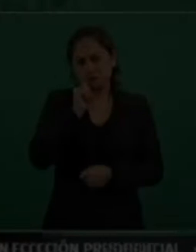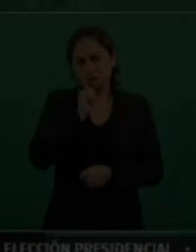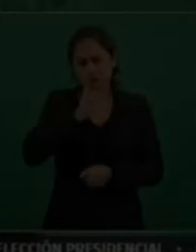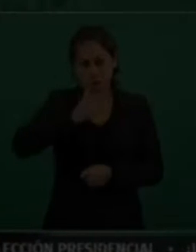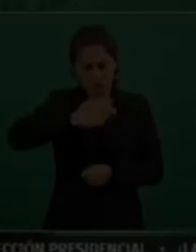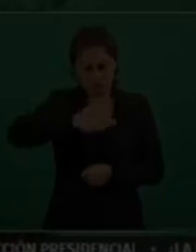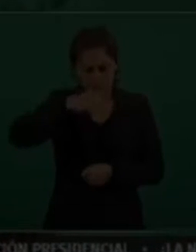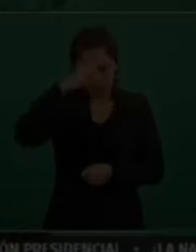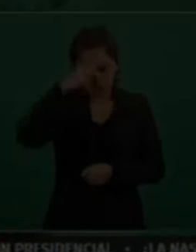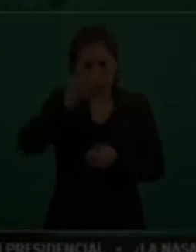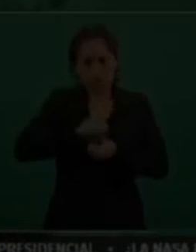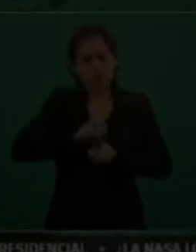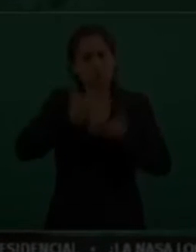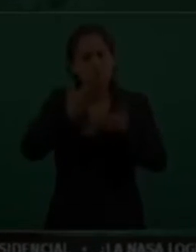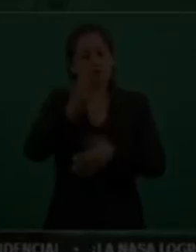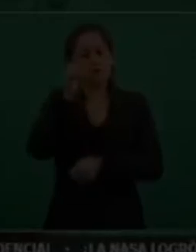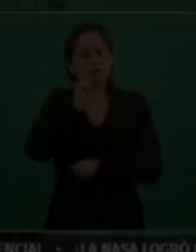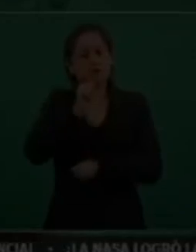¿Qué que no me gusta?